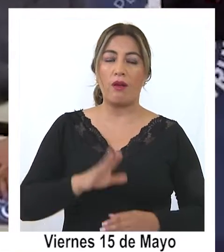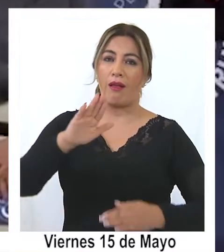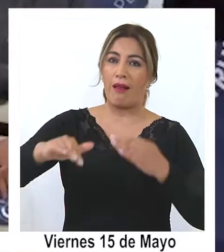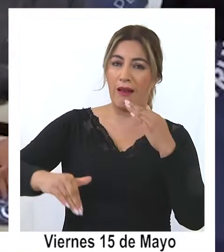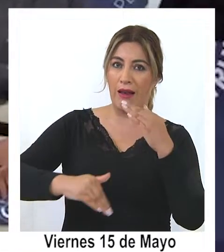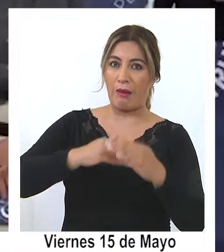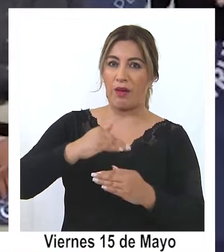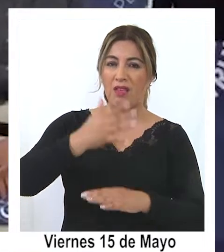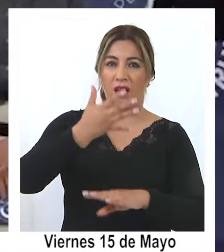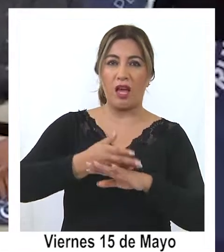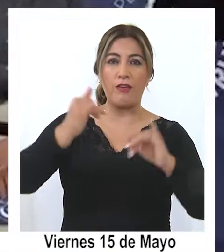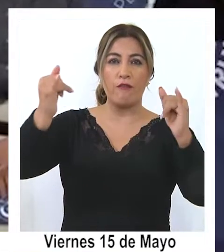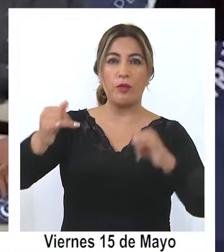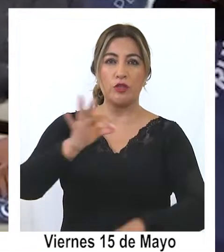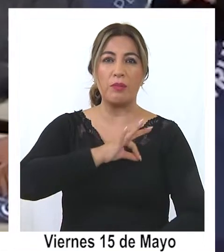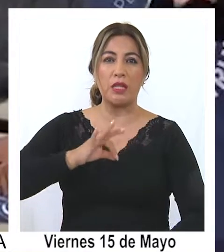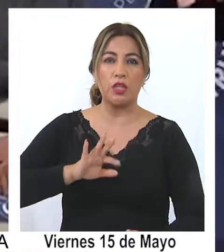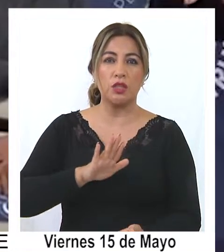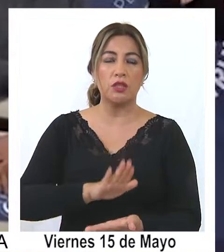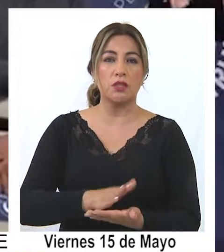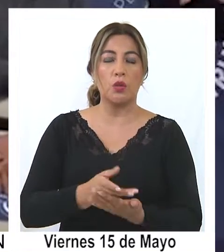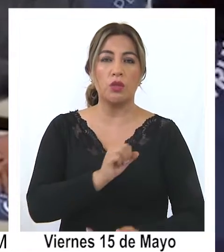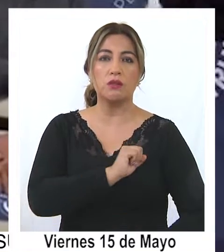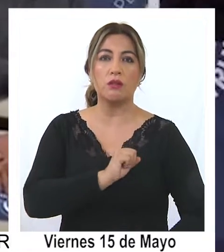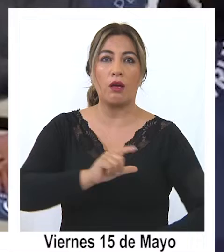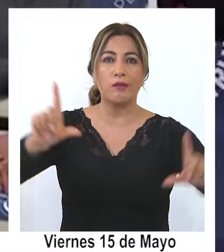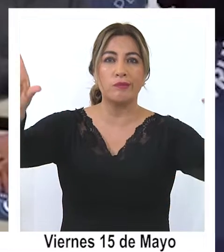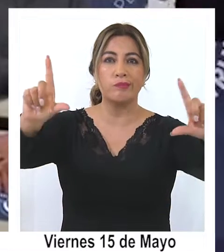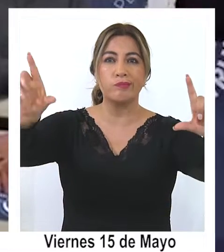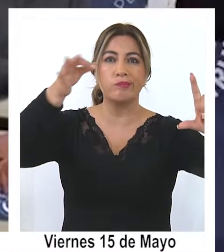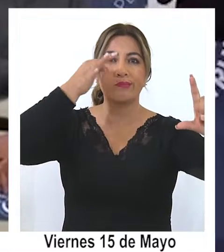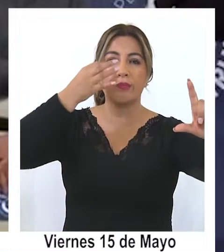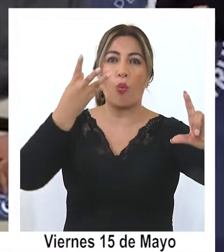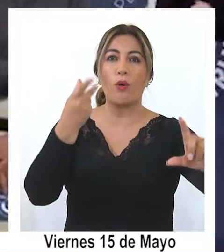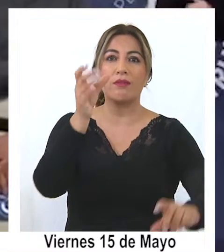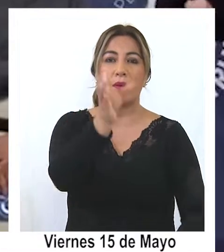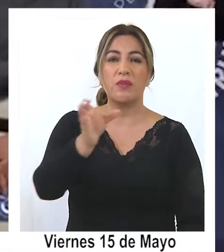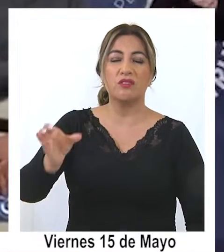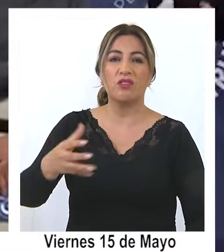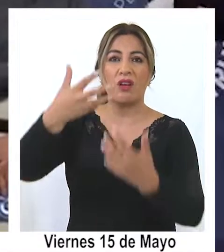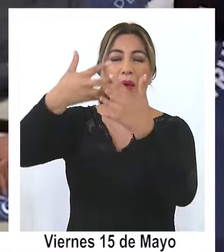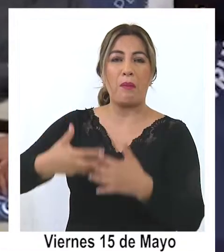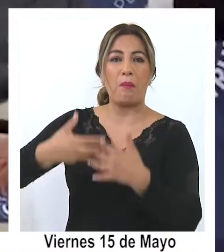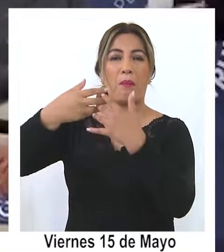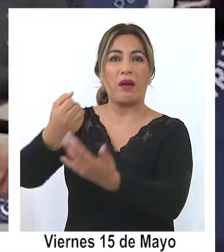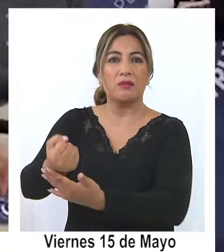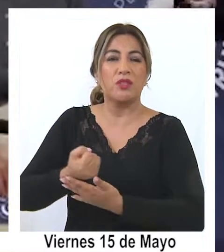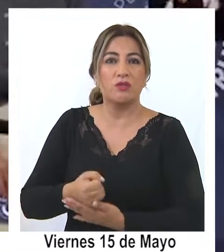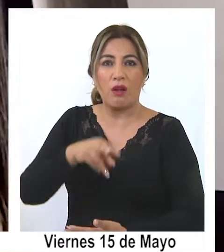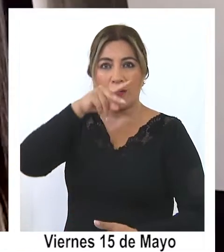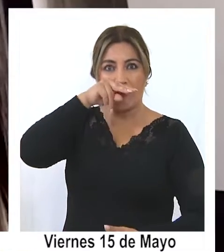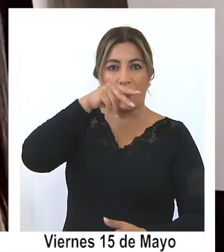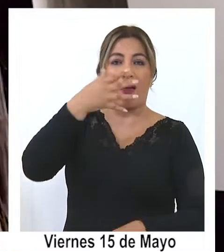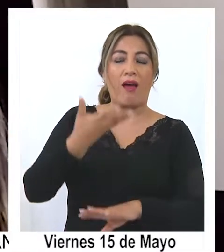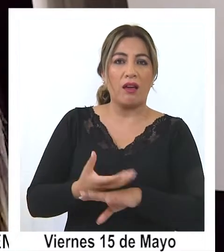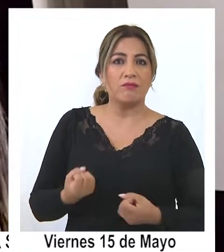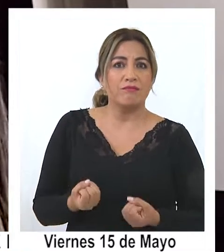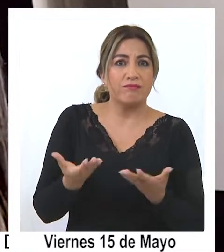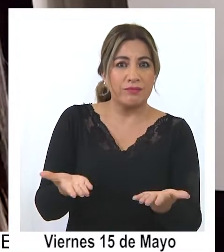mañanas vemos los reportes que da el ministro diciendo de la cantidad de respiradores disponibles, ventiladores, que